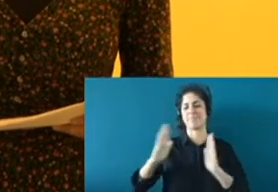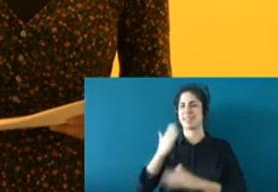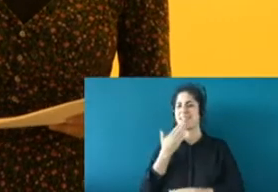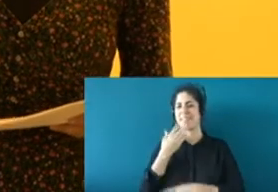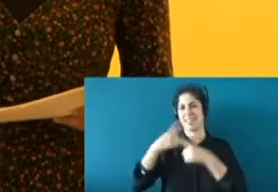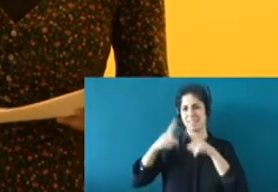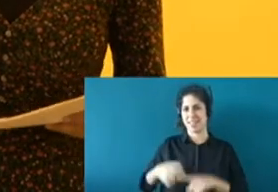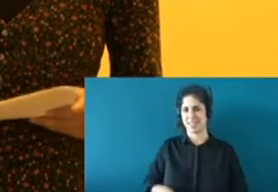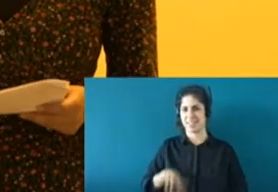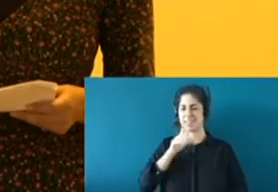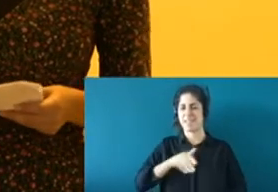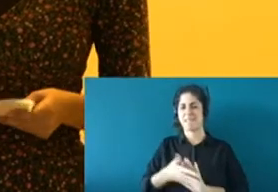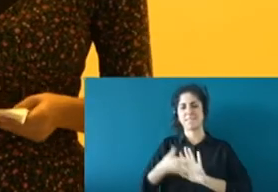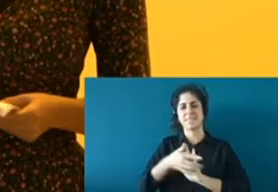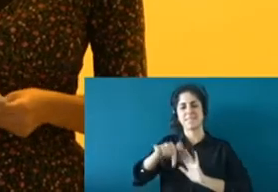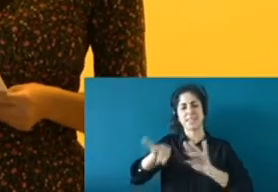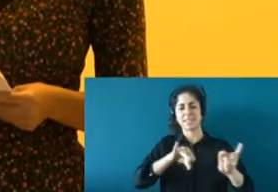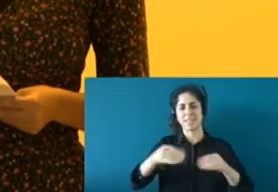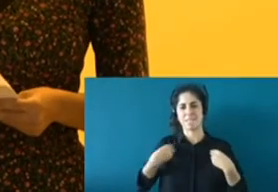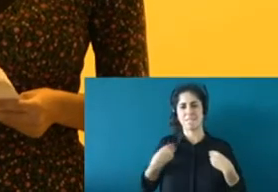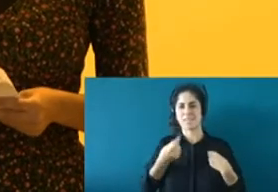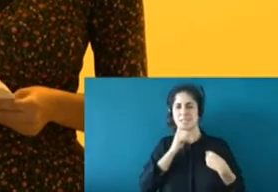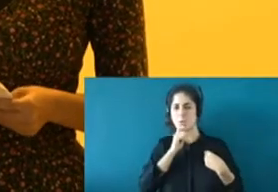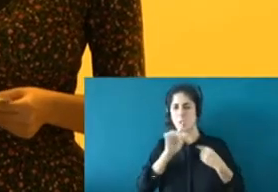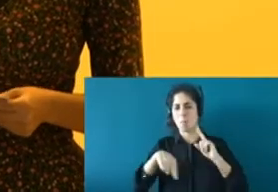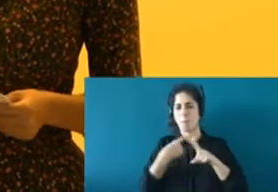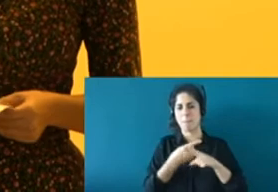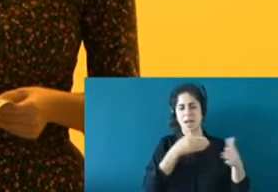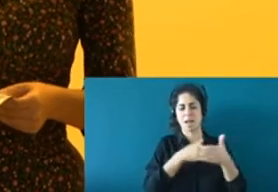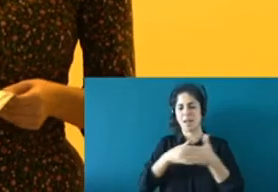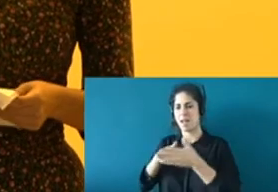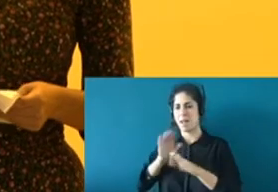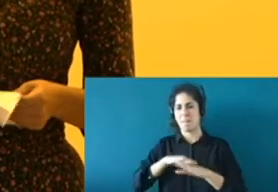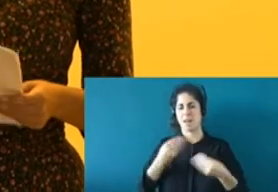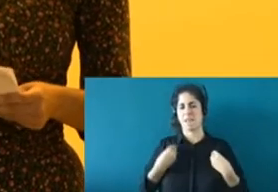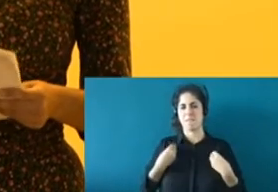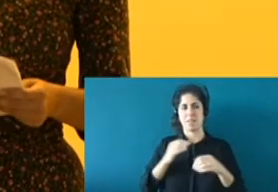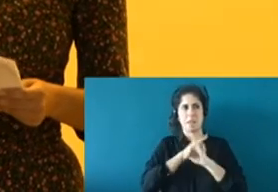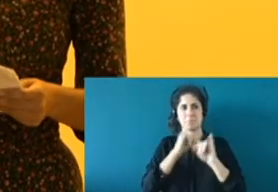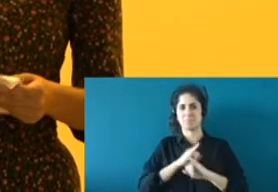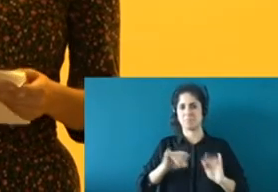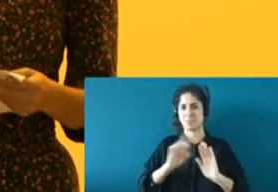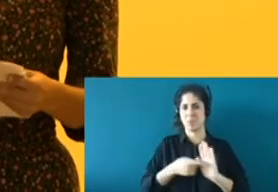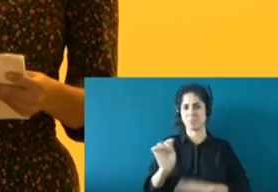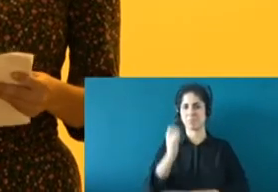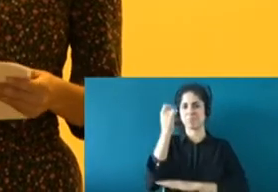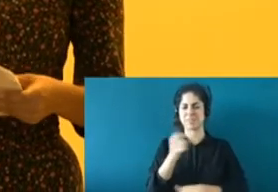dificultades encuentran, al fin y al cabo, para acceder a una vida plena, una vida feliz. Y bueno,